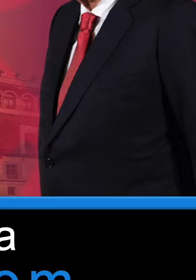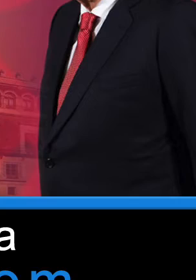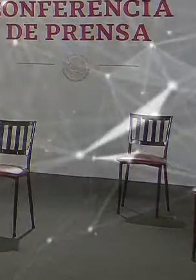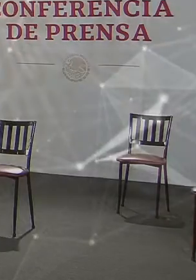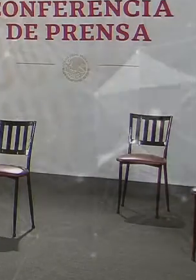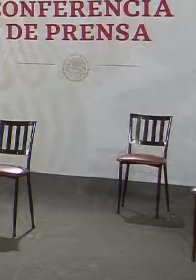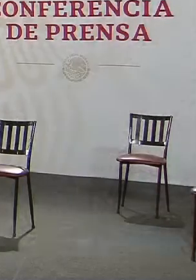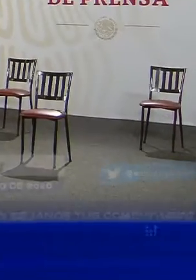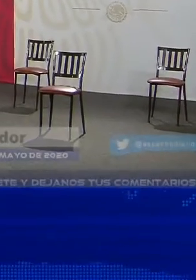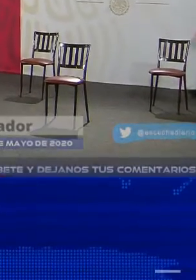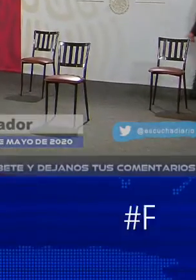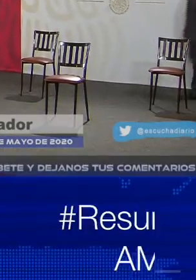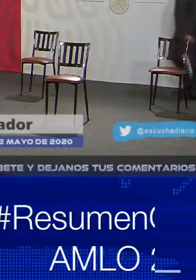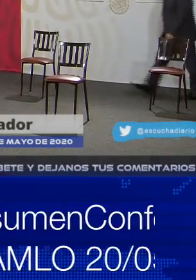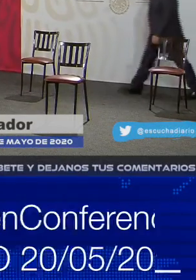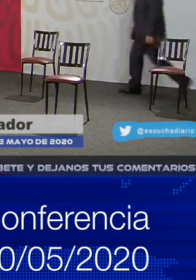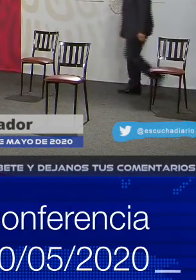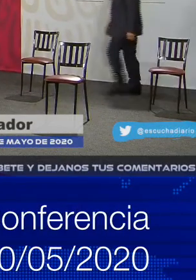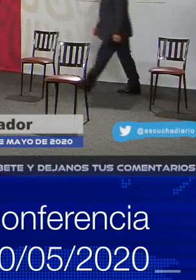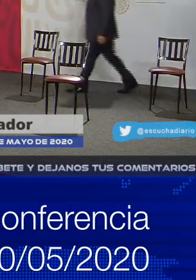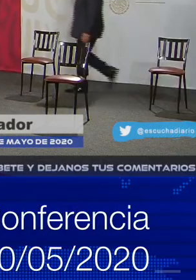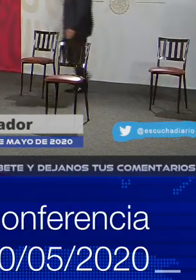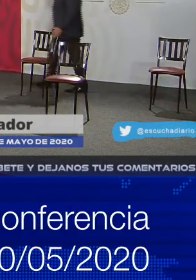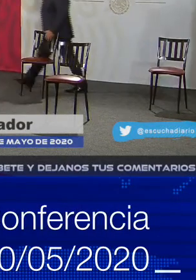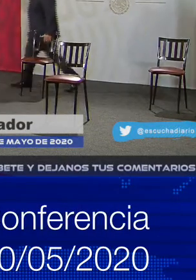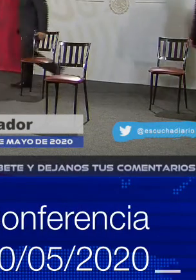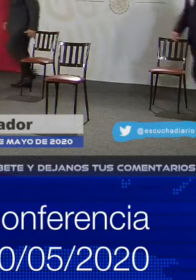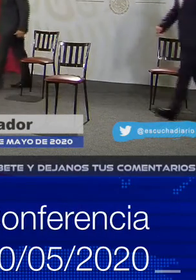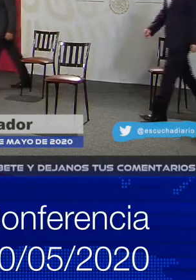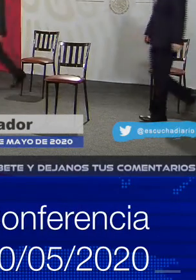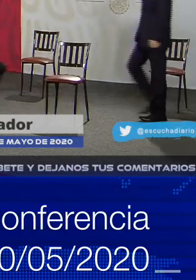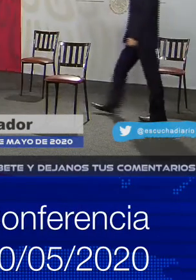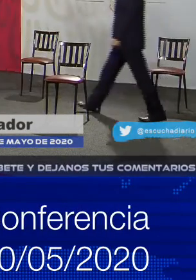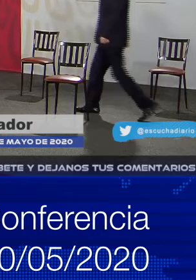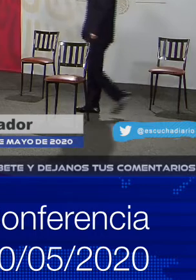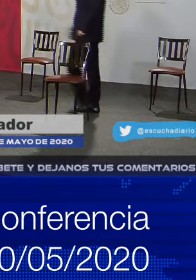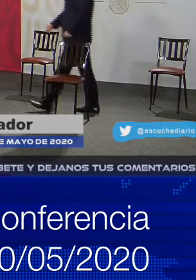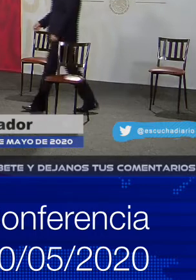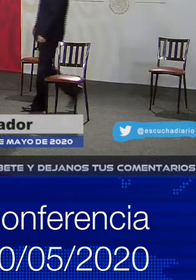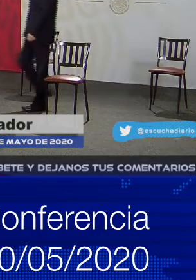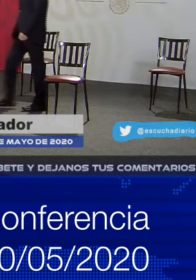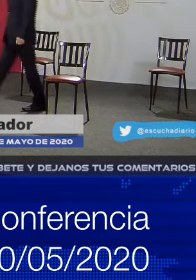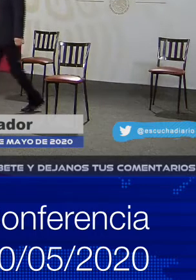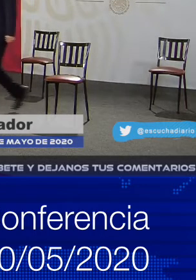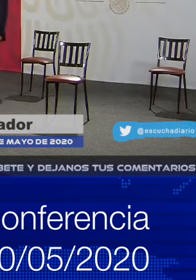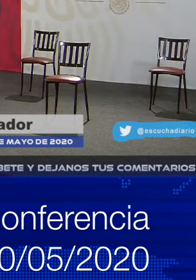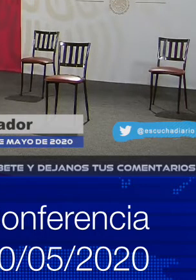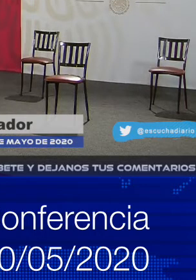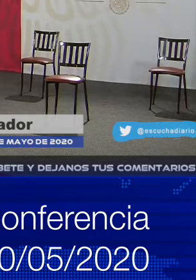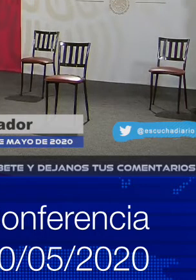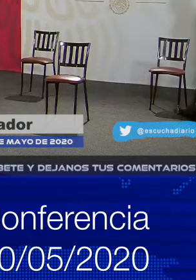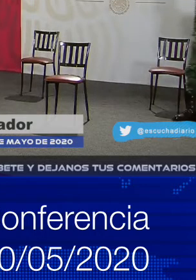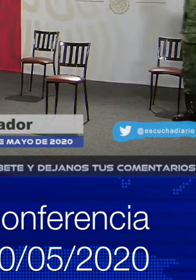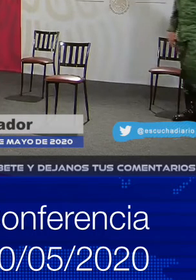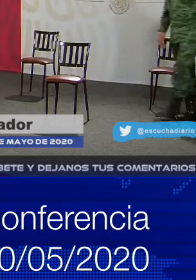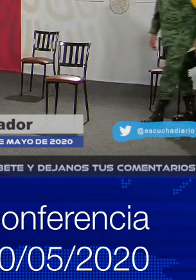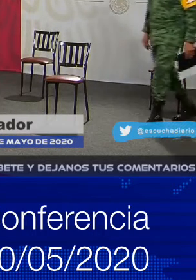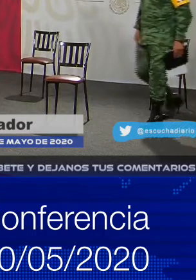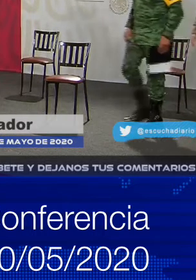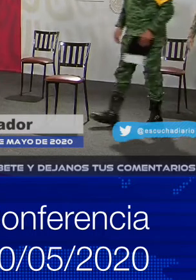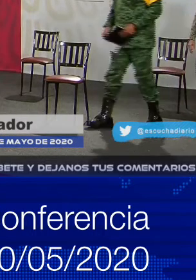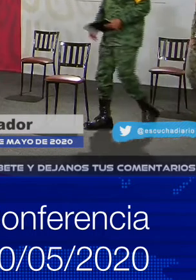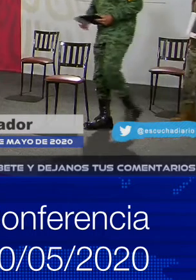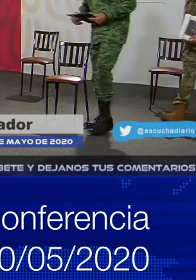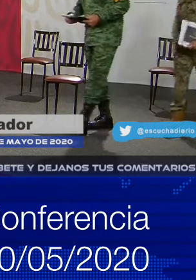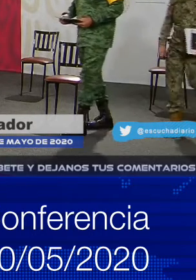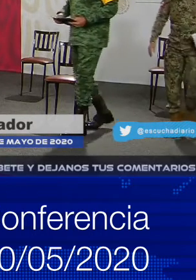Buenos días, jóvenes, buenos